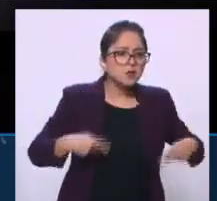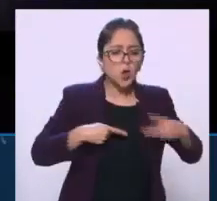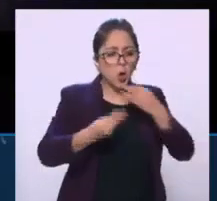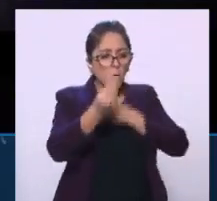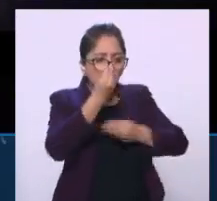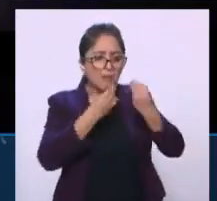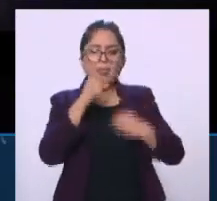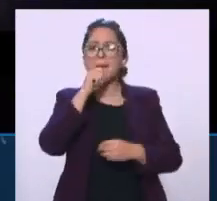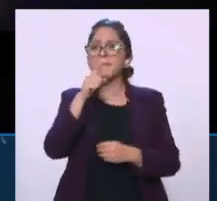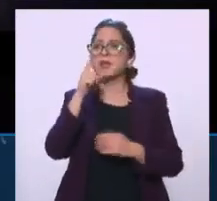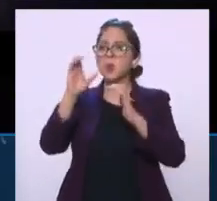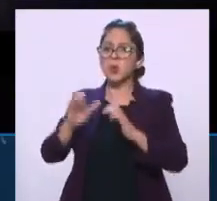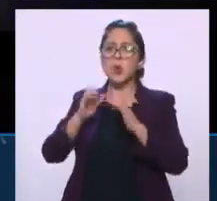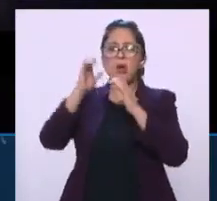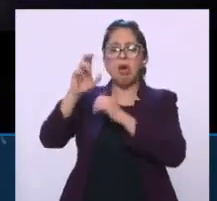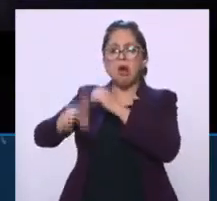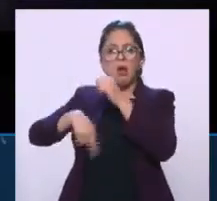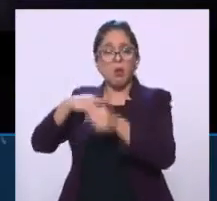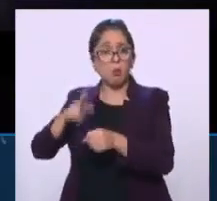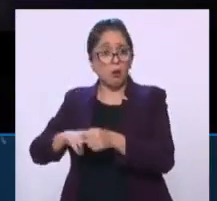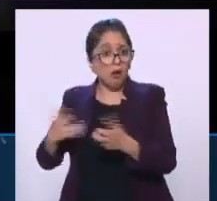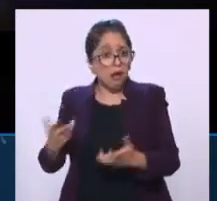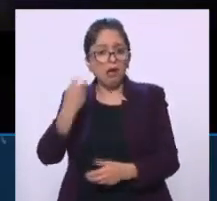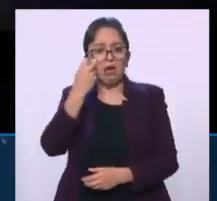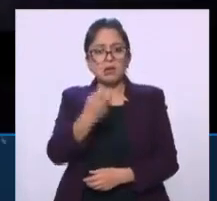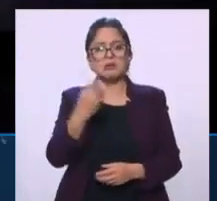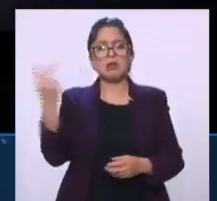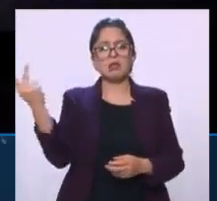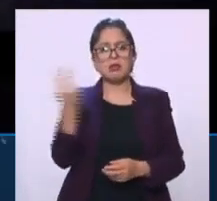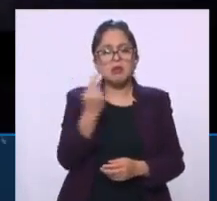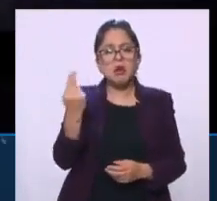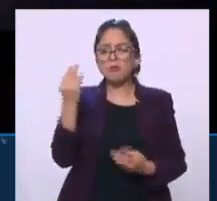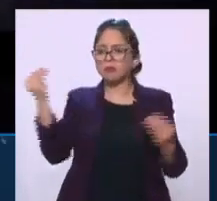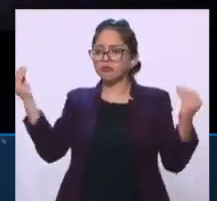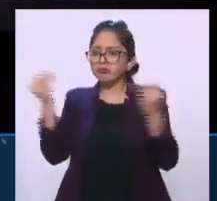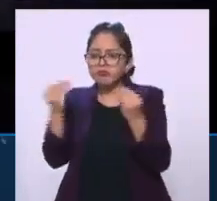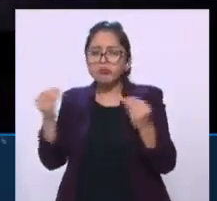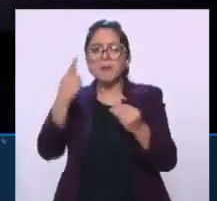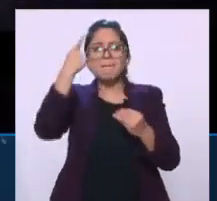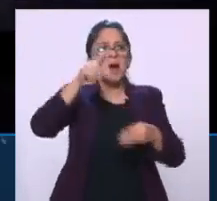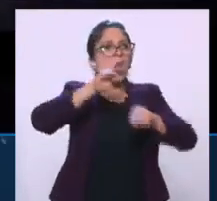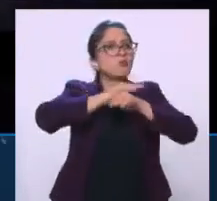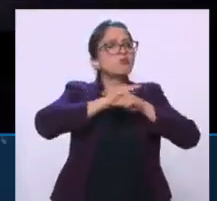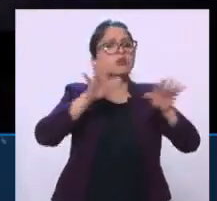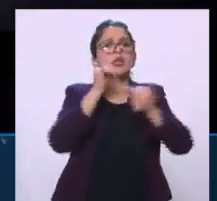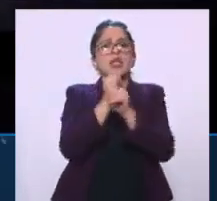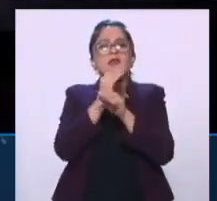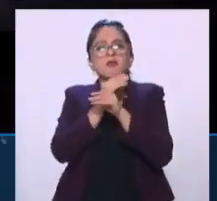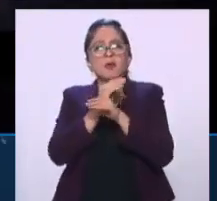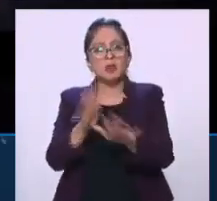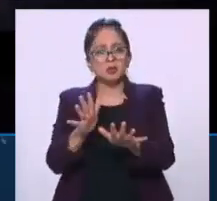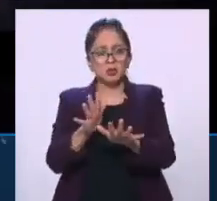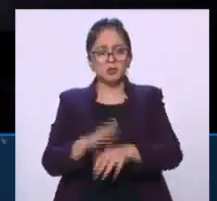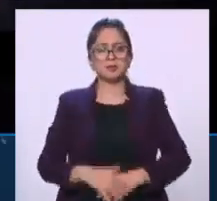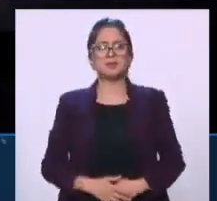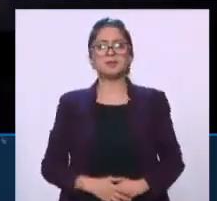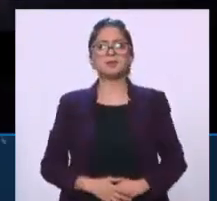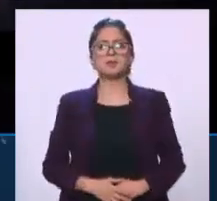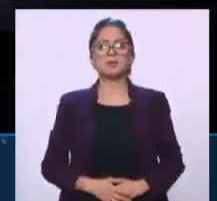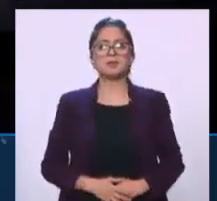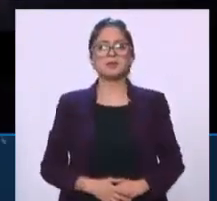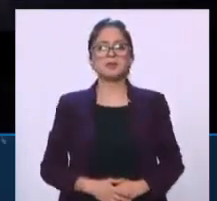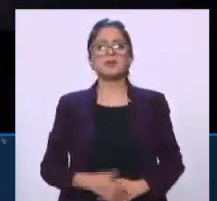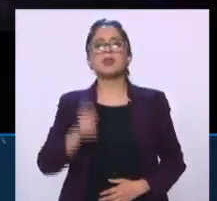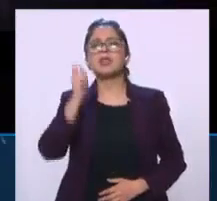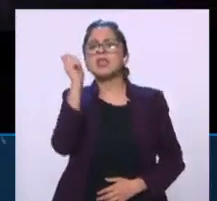Esto hay que discutirlo mucho, hay que abrir la información, hay que justamente dejar de estar en